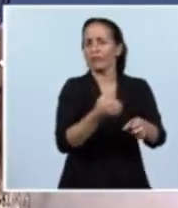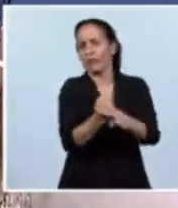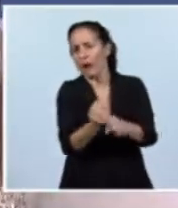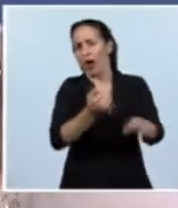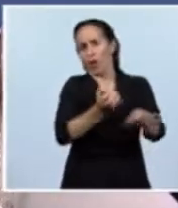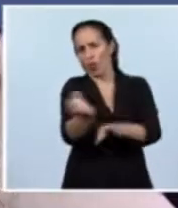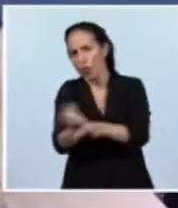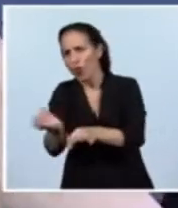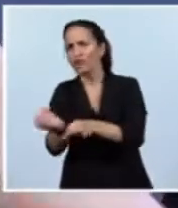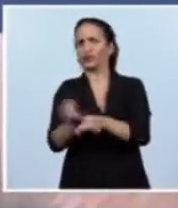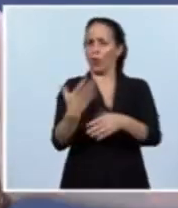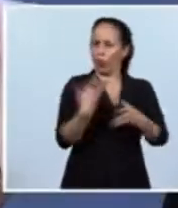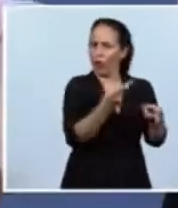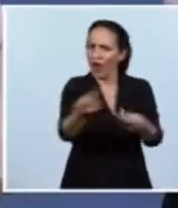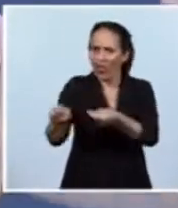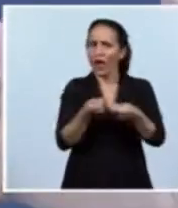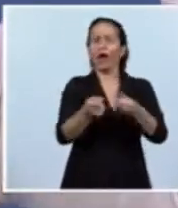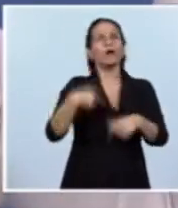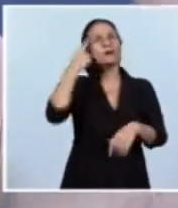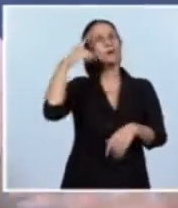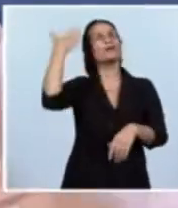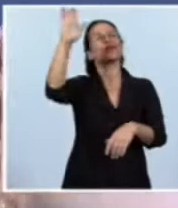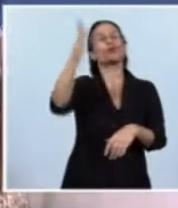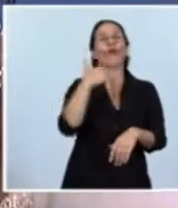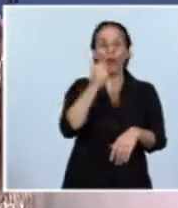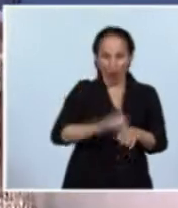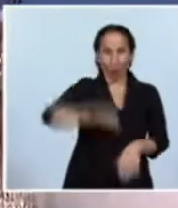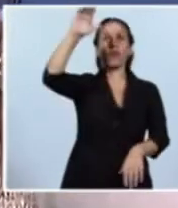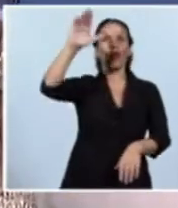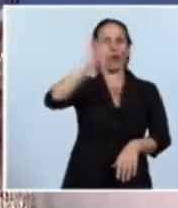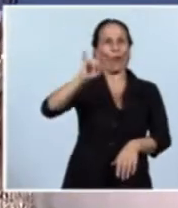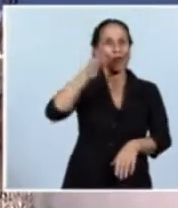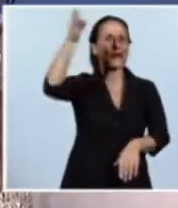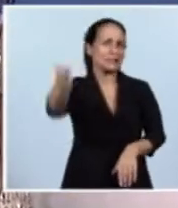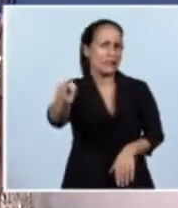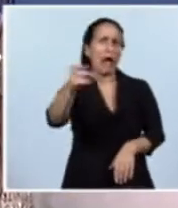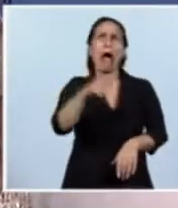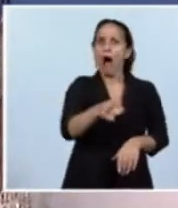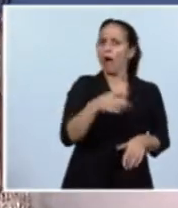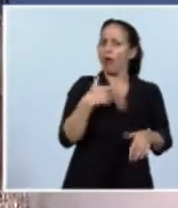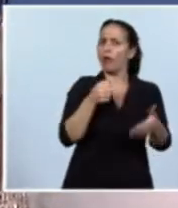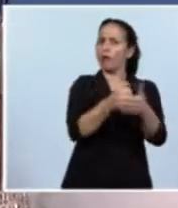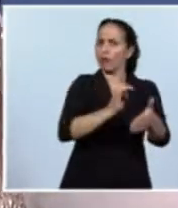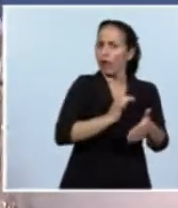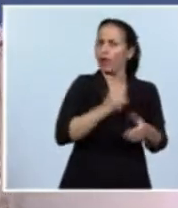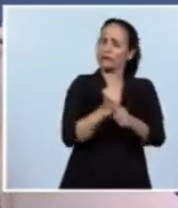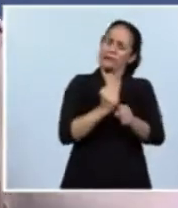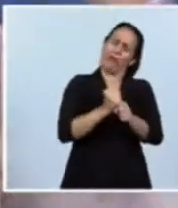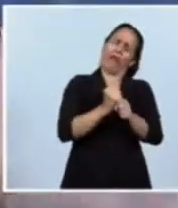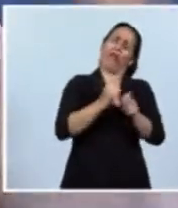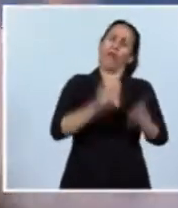pueda consumir, pueda soñar con que su hijo vaya a la universidad, pueda tener vacaciones a fin de año luego de trabajar,